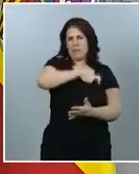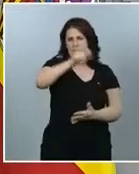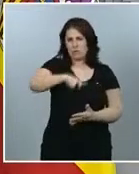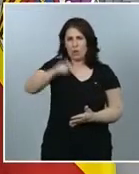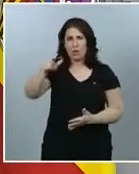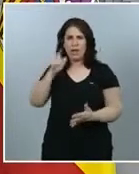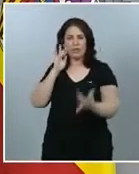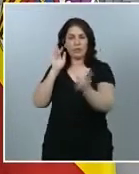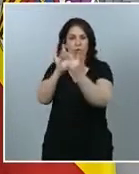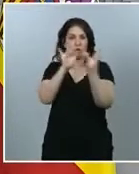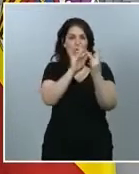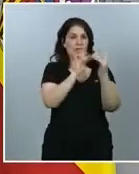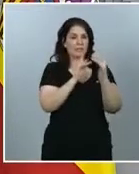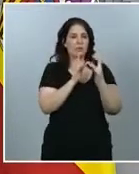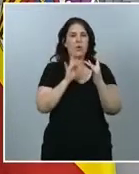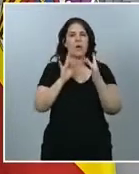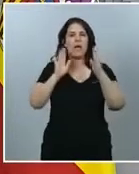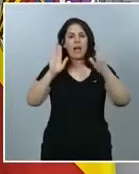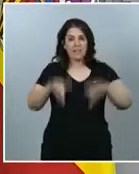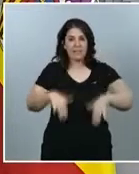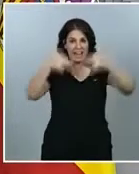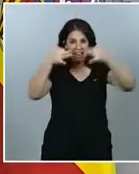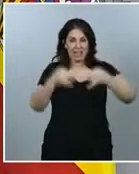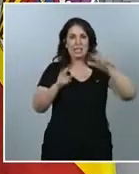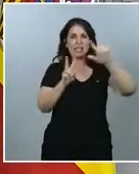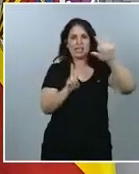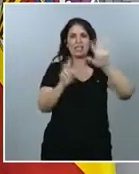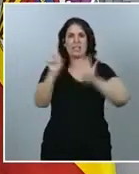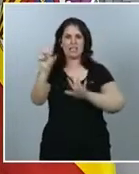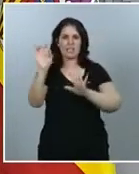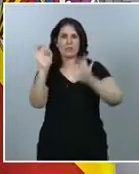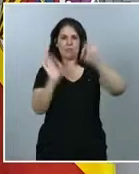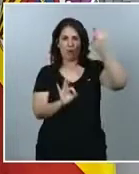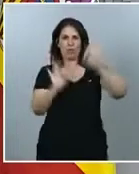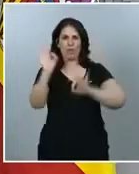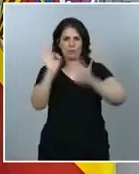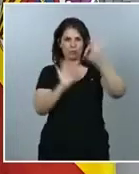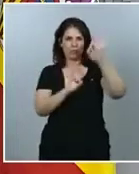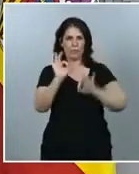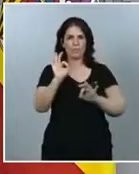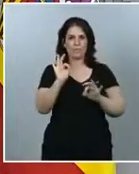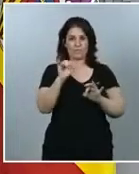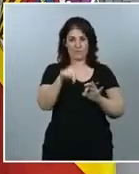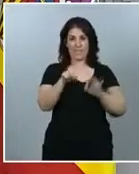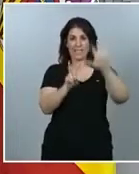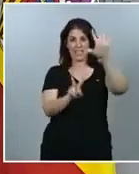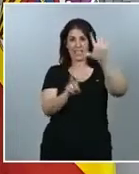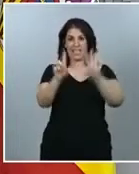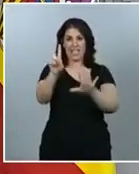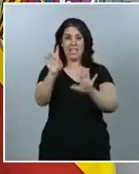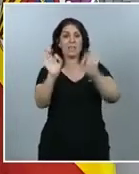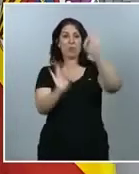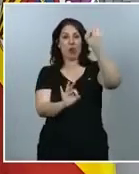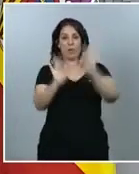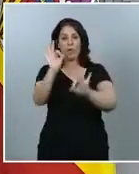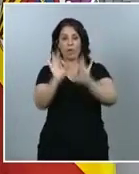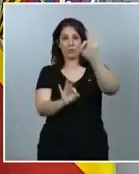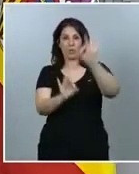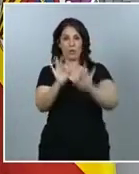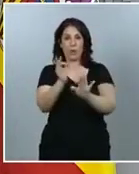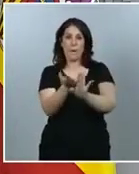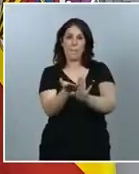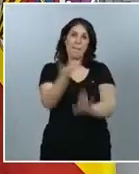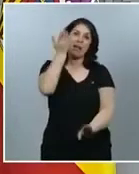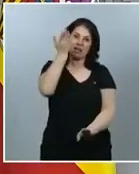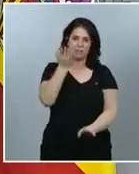alcanza el 76%, que es incluso superior a la tasa de participación de la primera ronda,